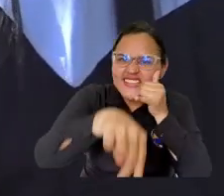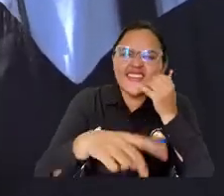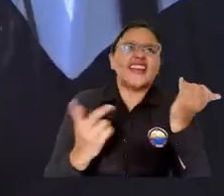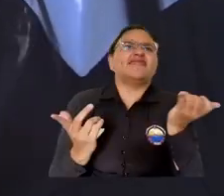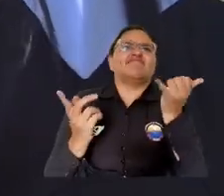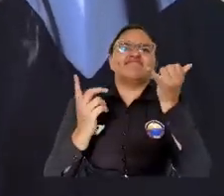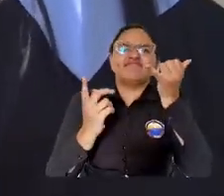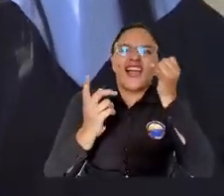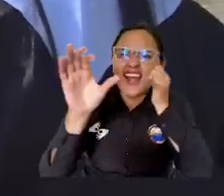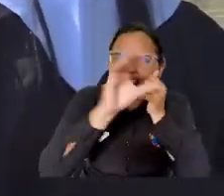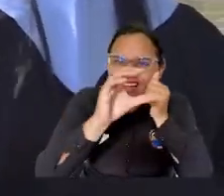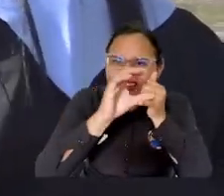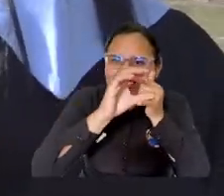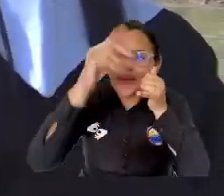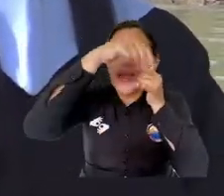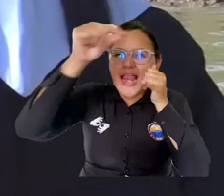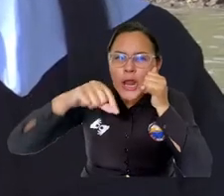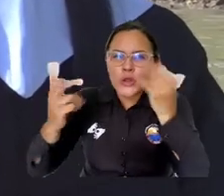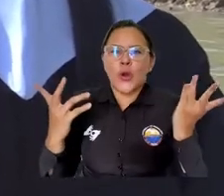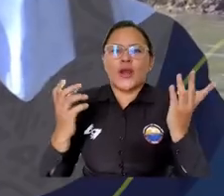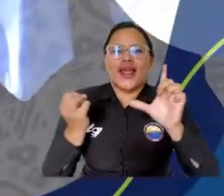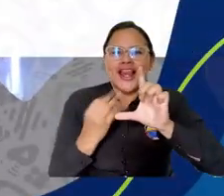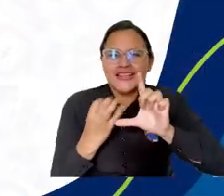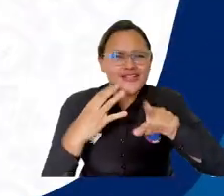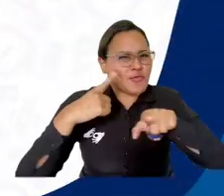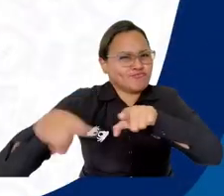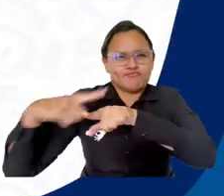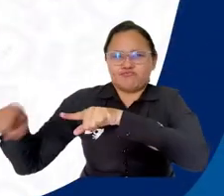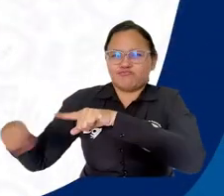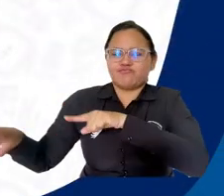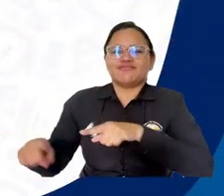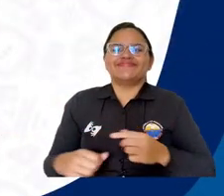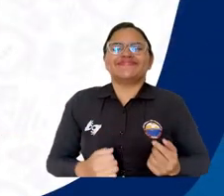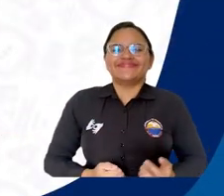Sistemas, Electrónica, Licenciaturas, Inglés. Música